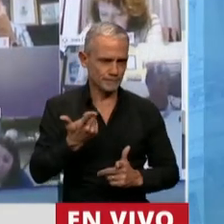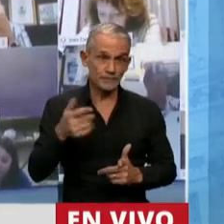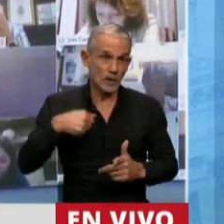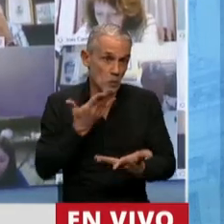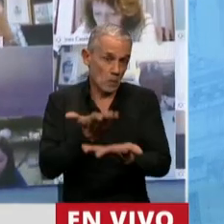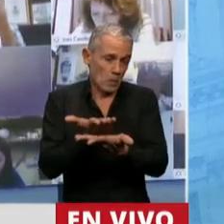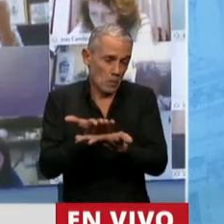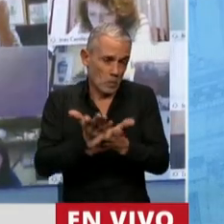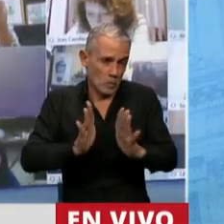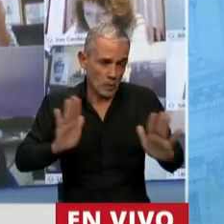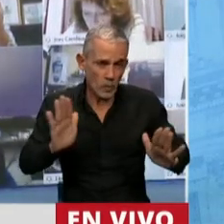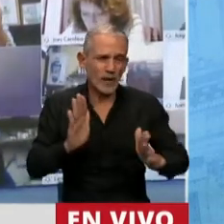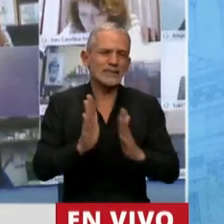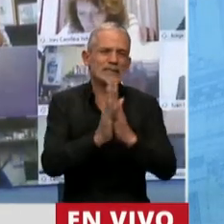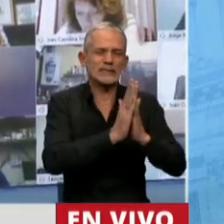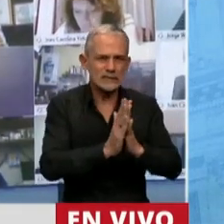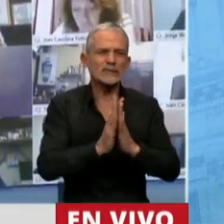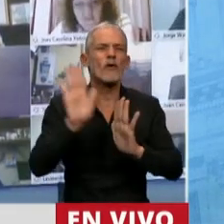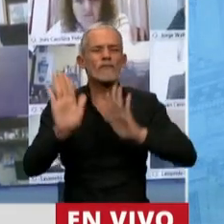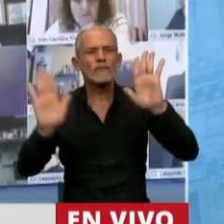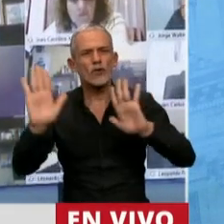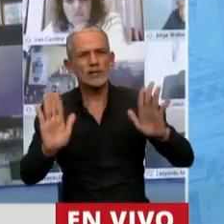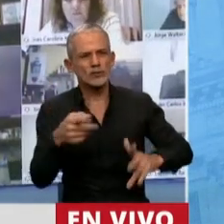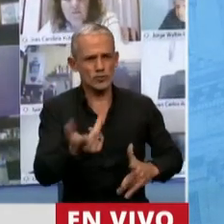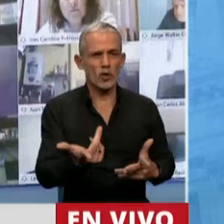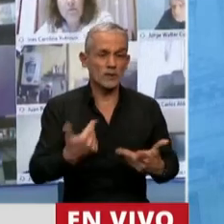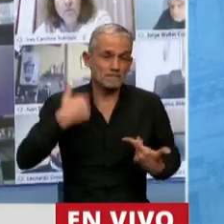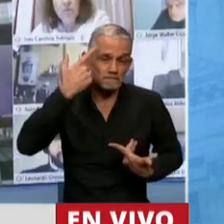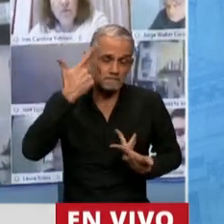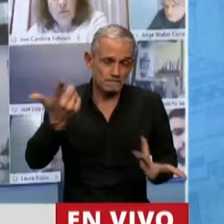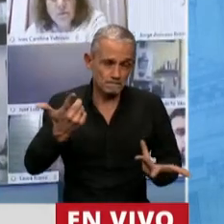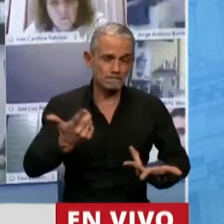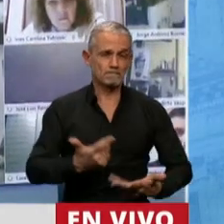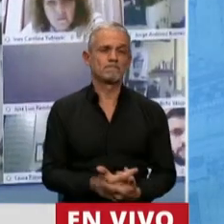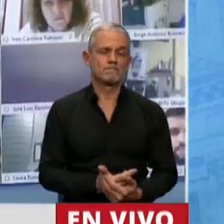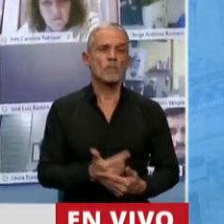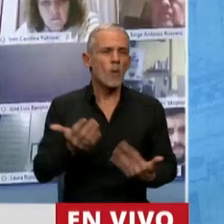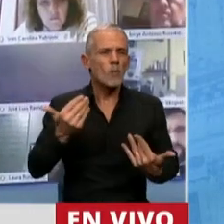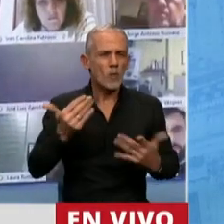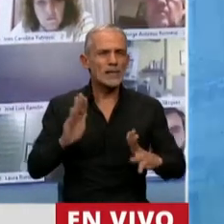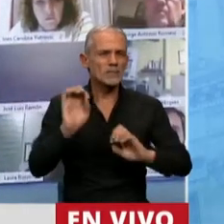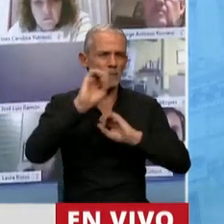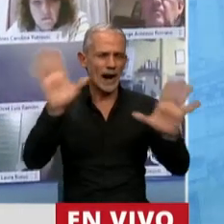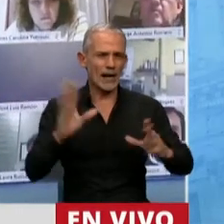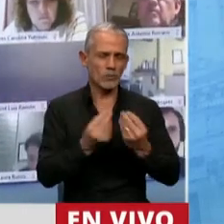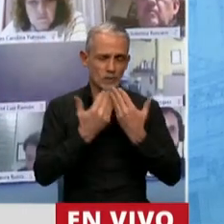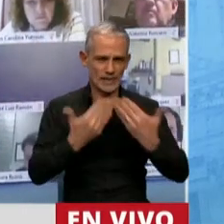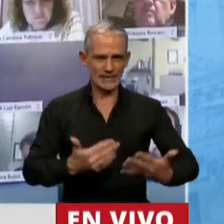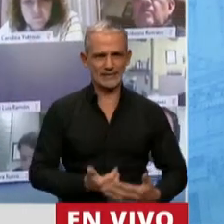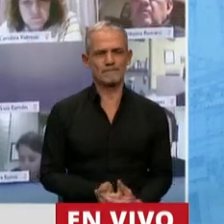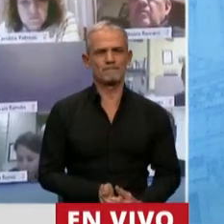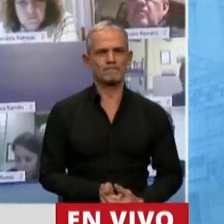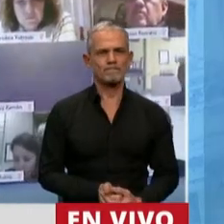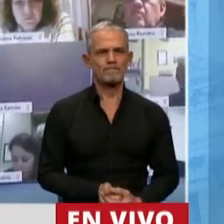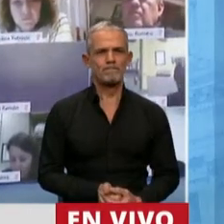esta moción. Si fuera posible someterla a votación, me parece que sería ejemplificadora. Muchas gracias, señor Presidente.